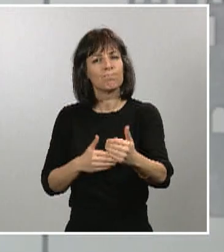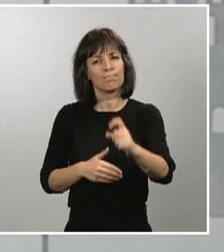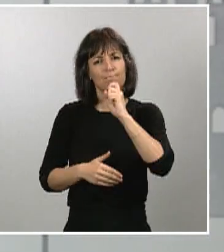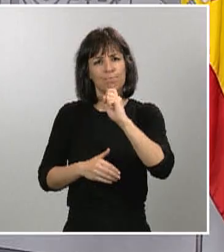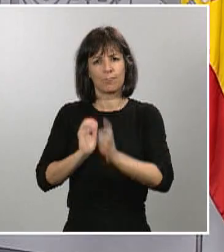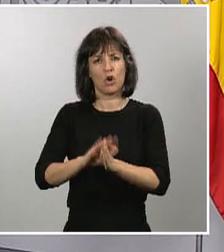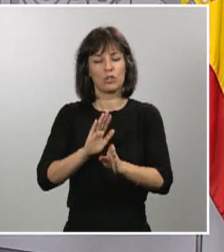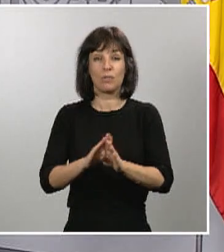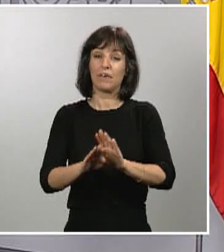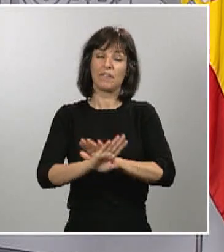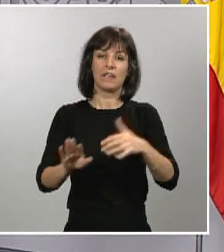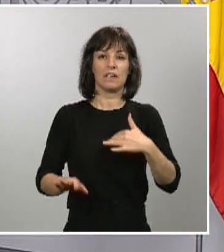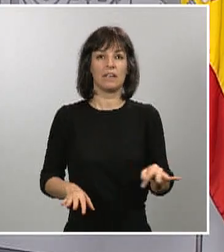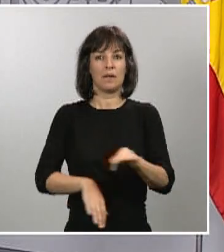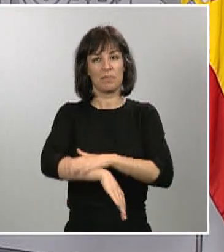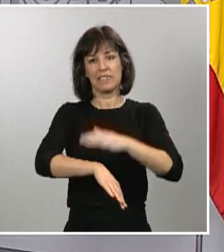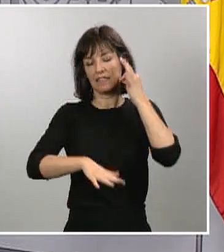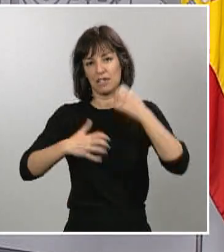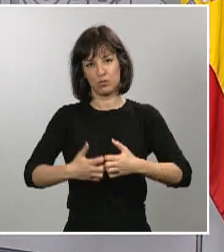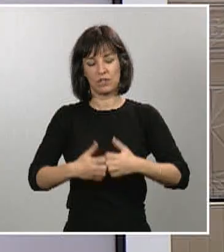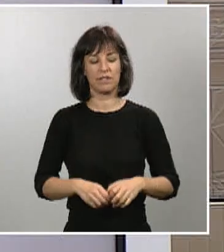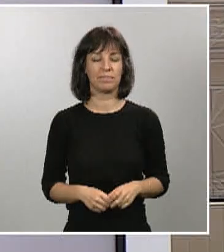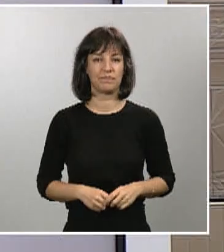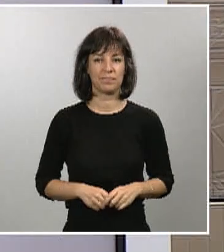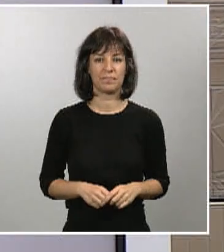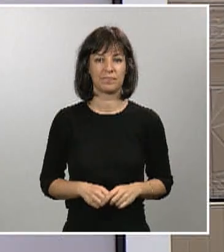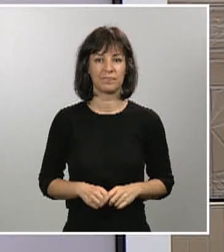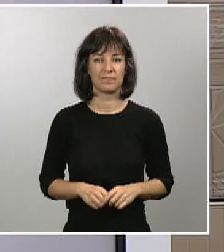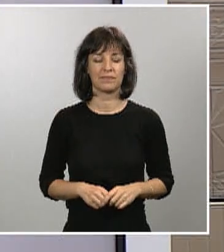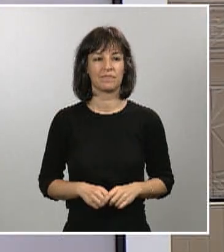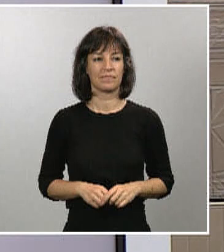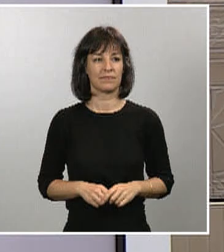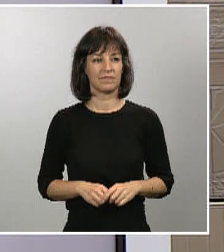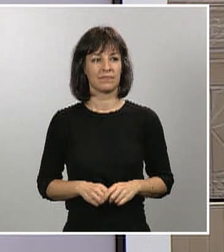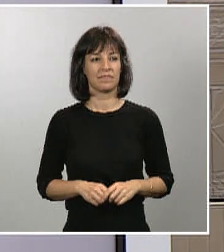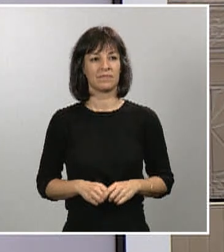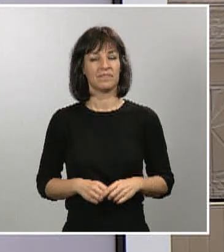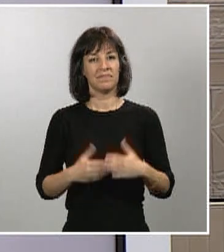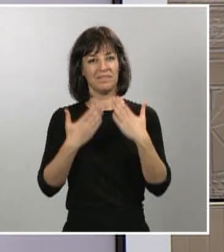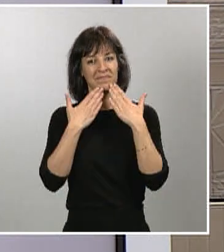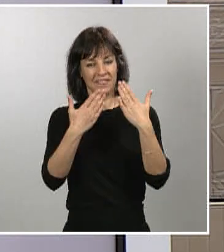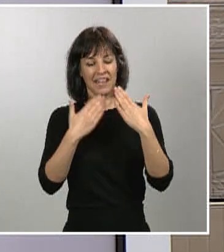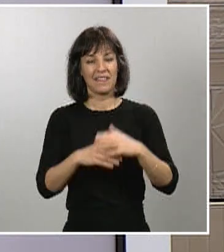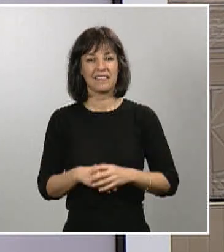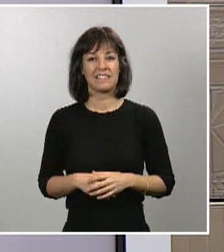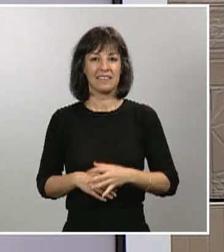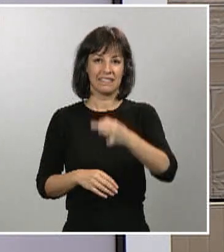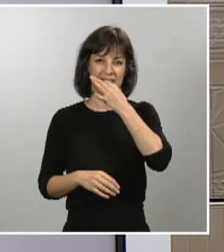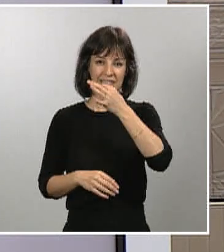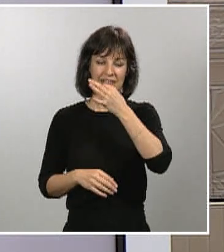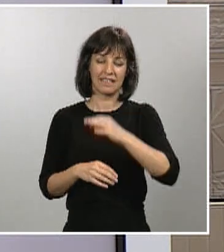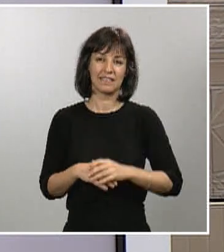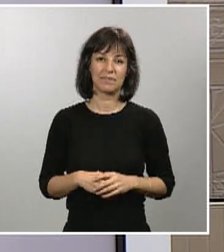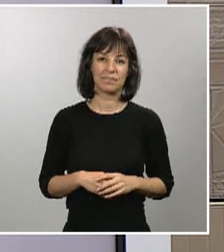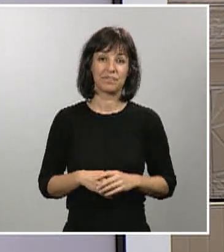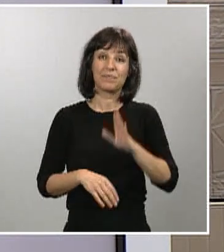a la ministra de Industria. Muchas gracias, Salvador. Buenas tardes. Como ha señalado el ministro de